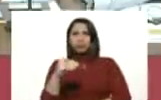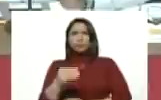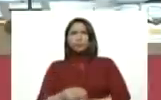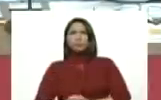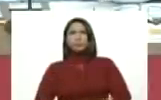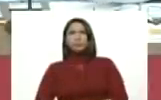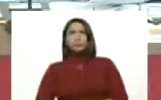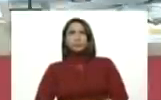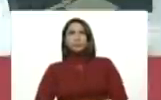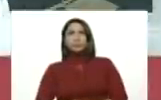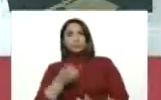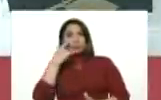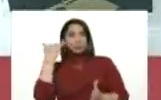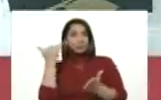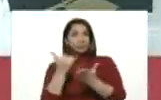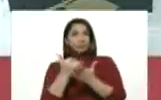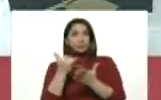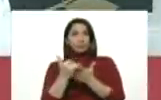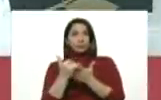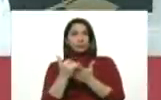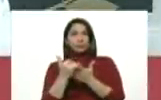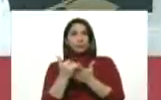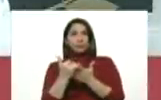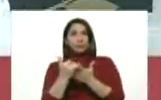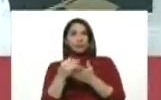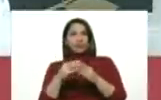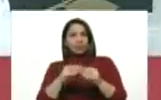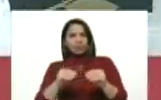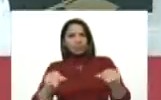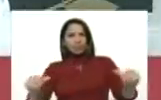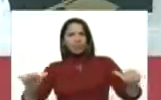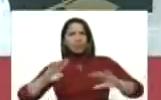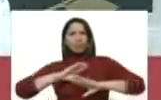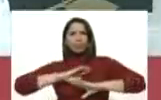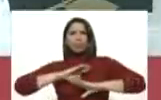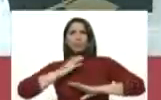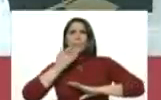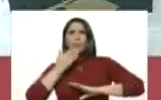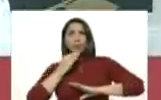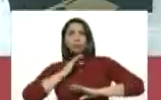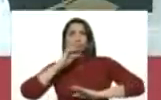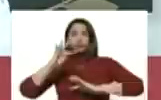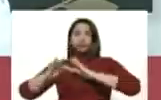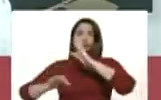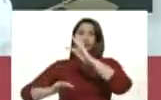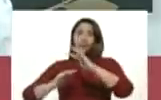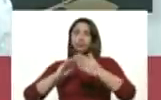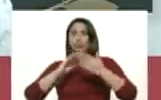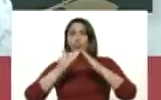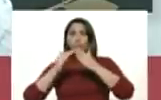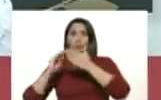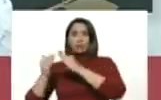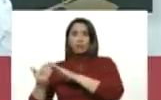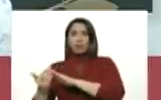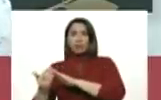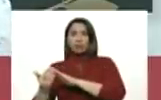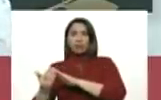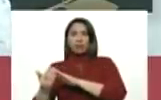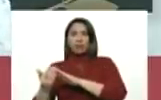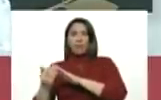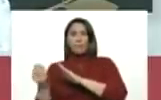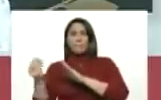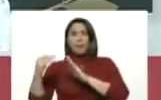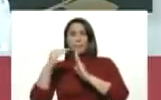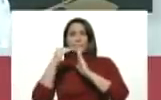verificar en el terreno que los casos de transmisión comunitaria llegaran a su más bajo